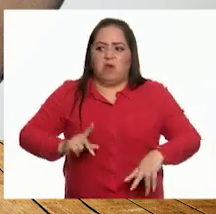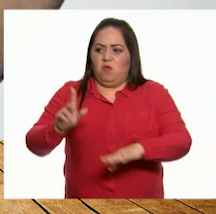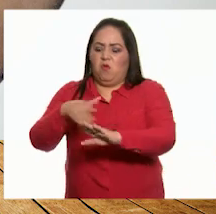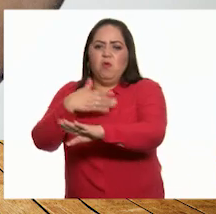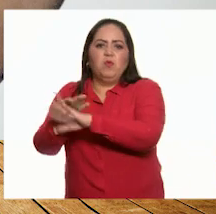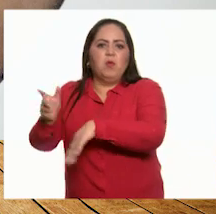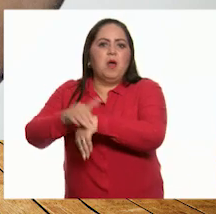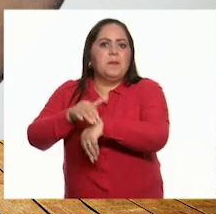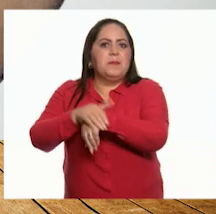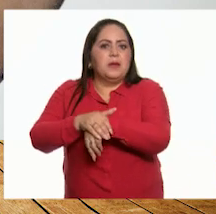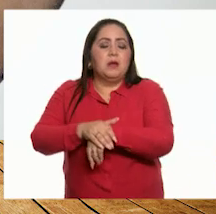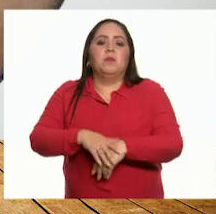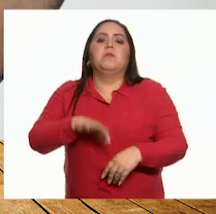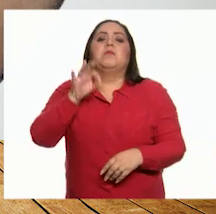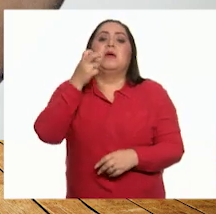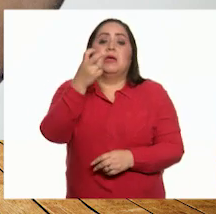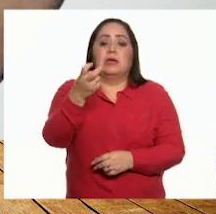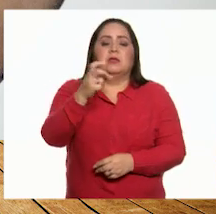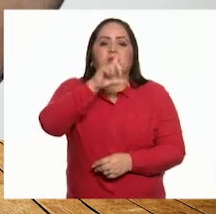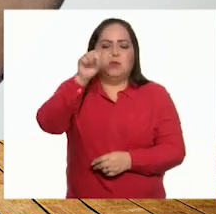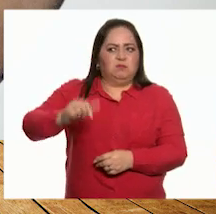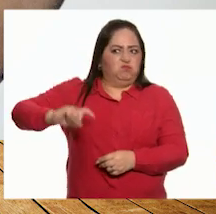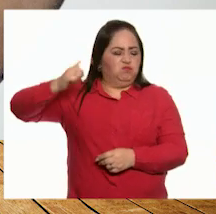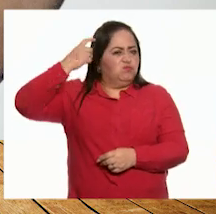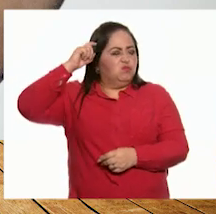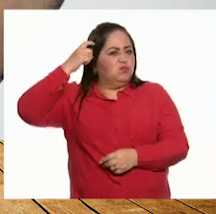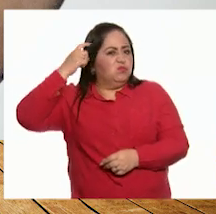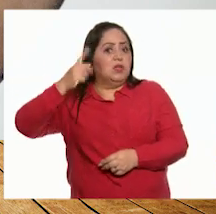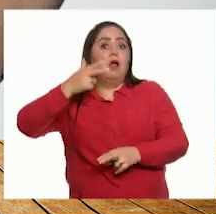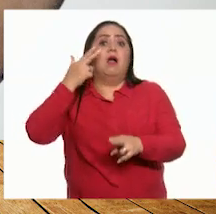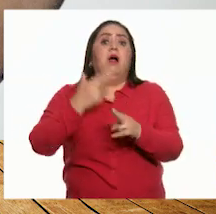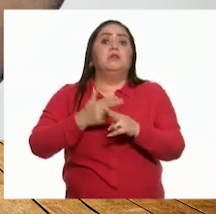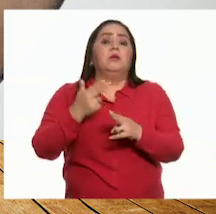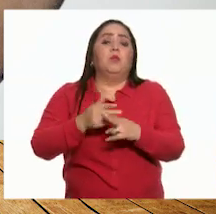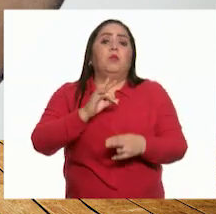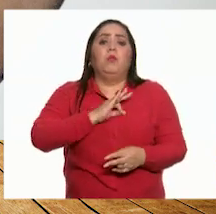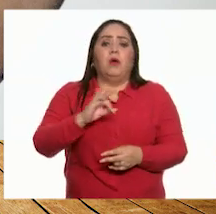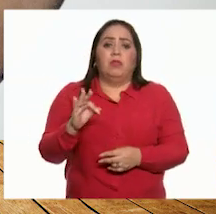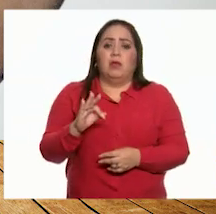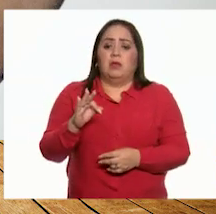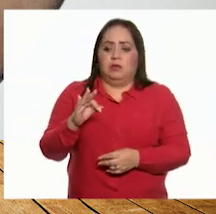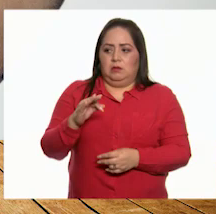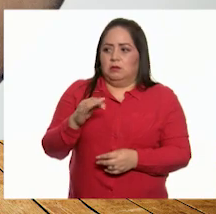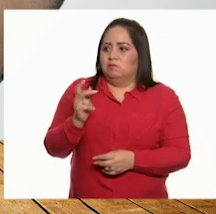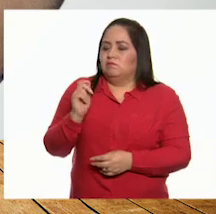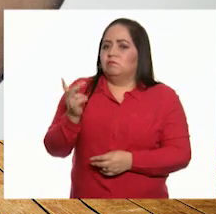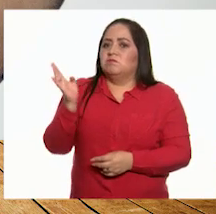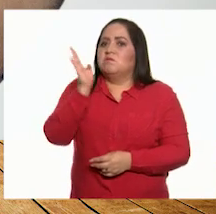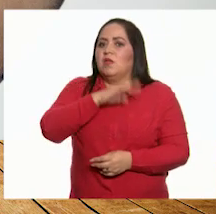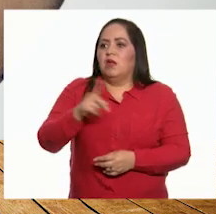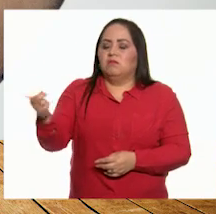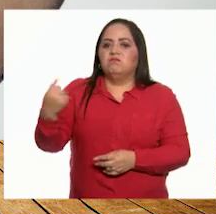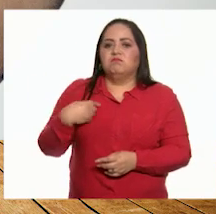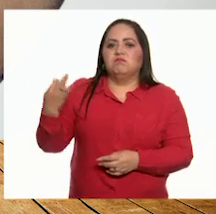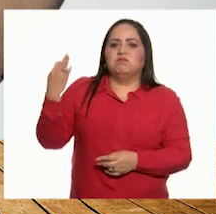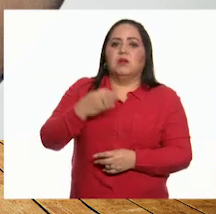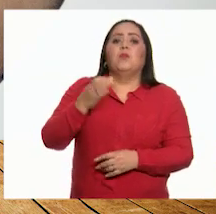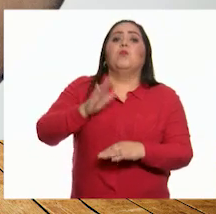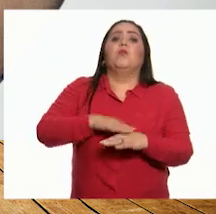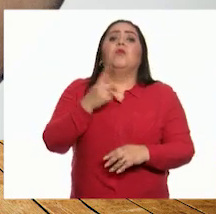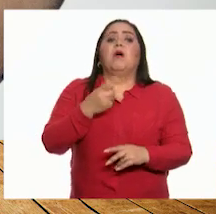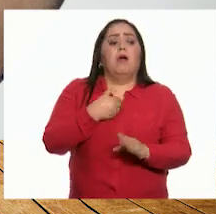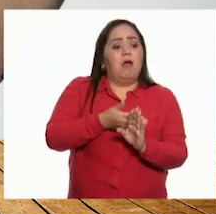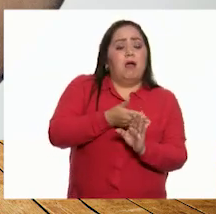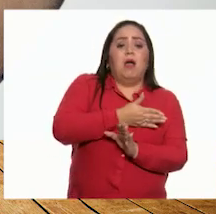amigo y seguramente te vas a enojar con él y hasta podrás interpretar que te está traicionando porque